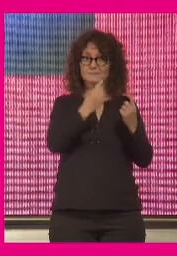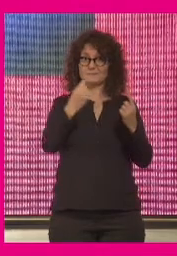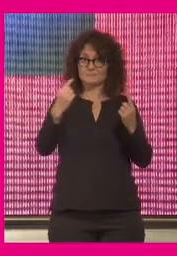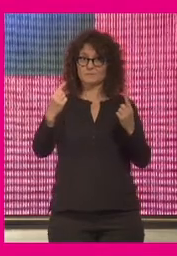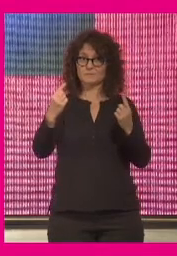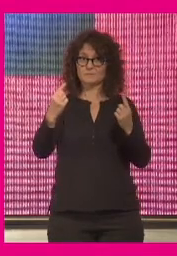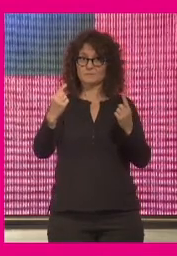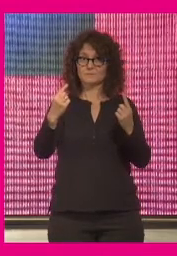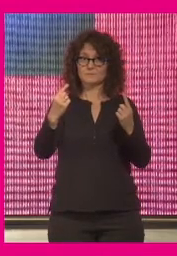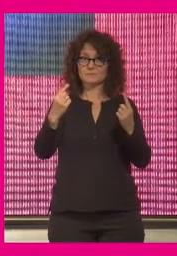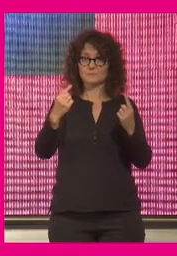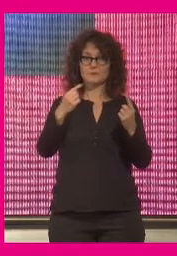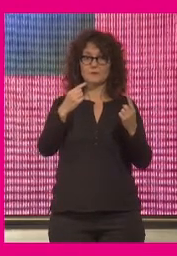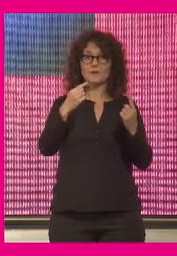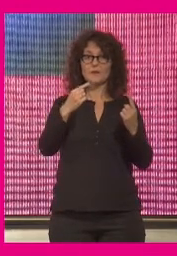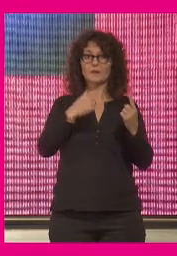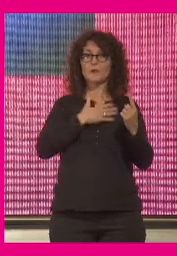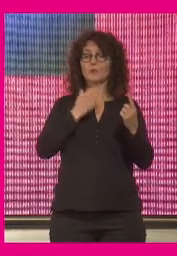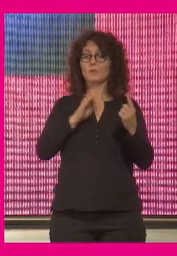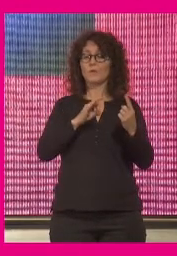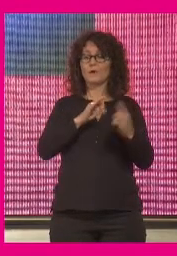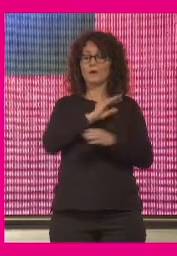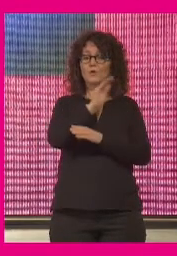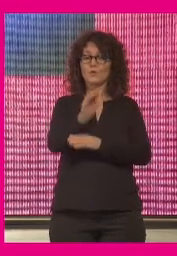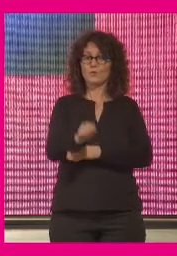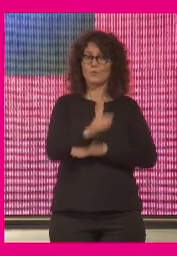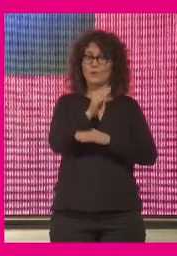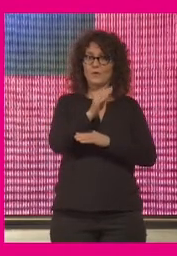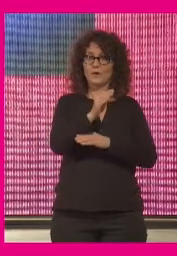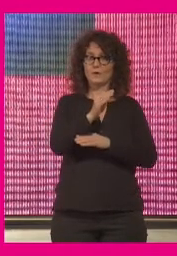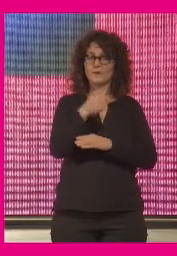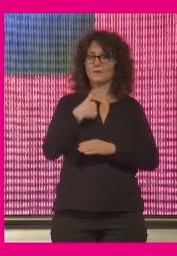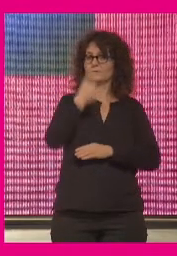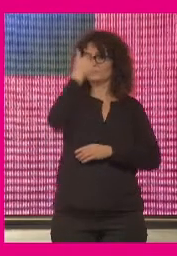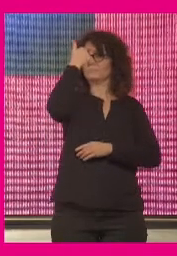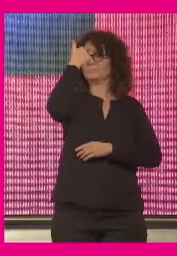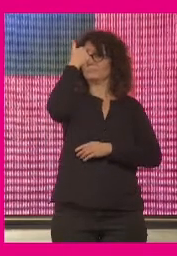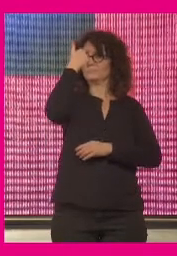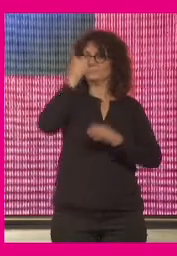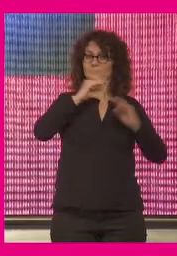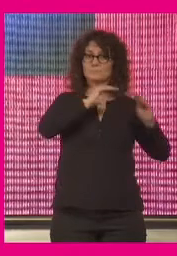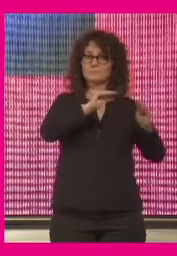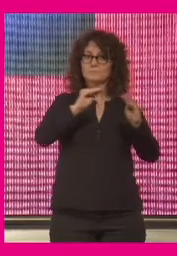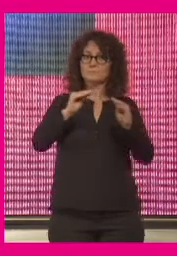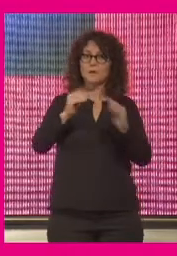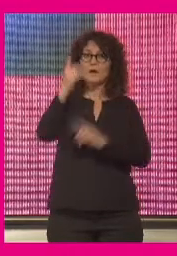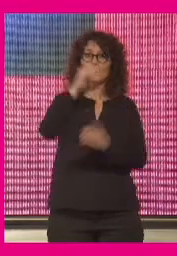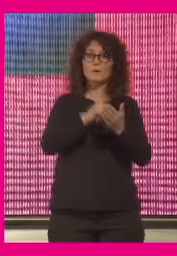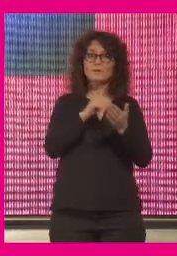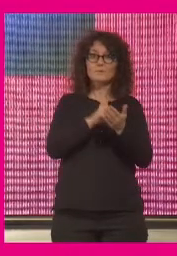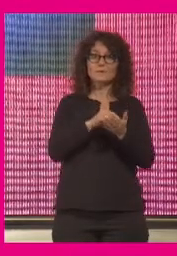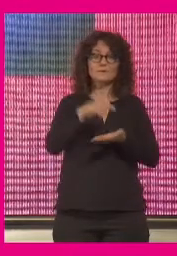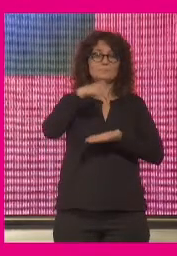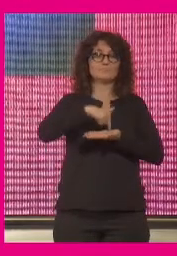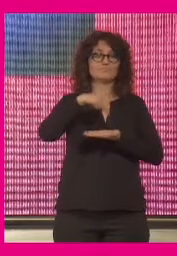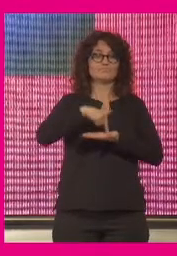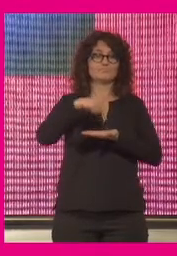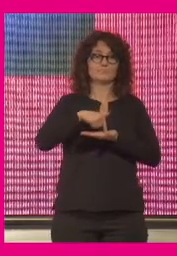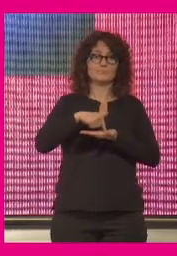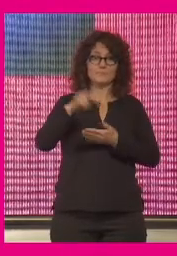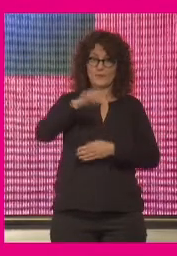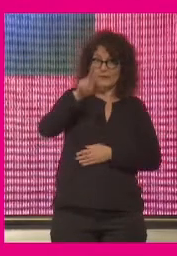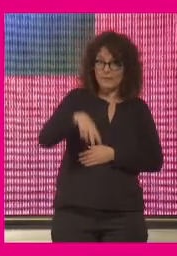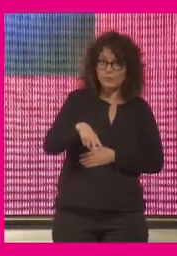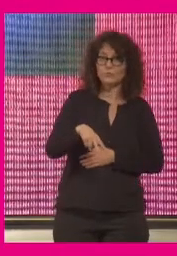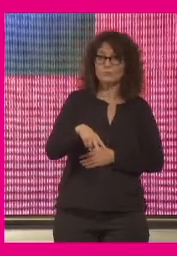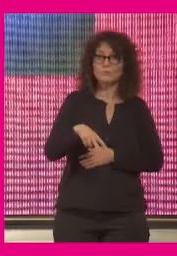por tanto cuidar especialmente esos espacios de infección a veces se reclama con razón la democratización